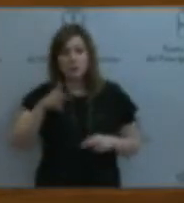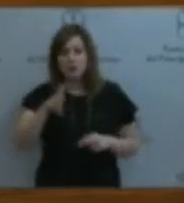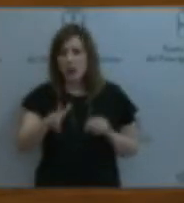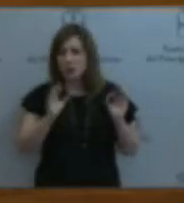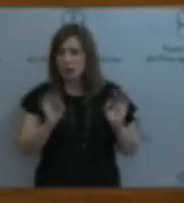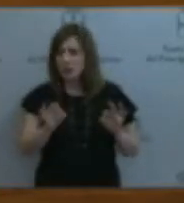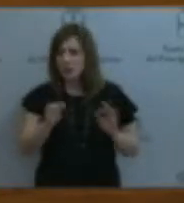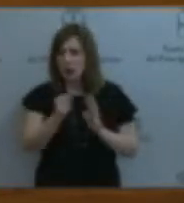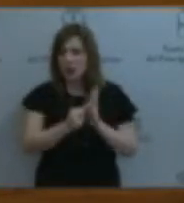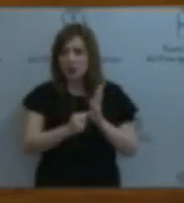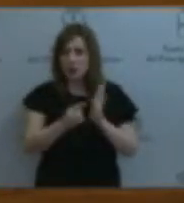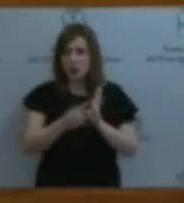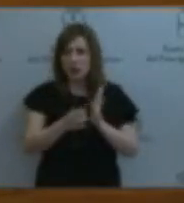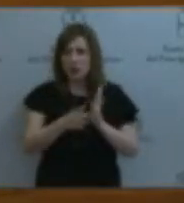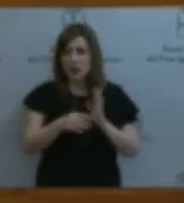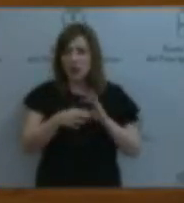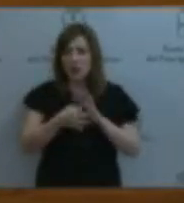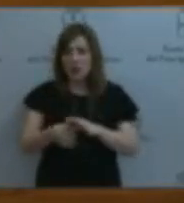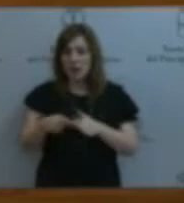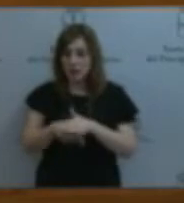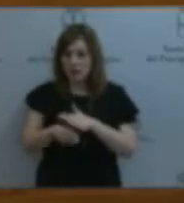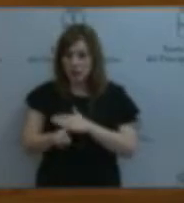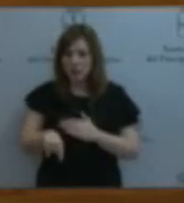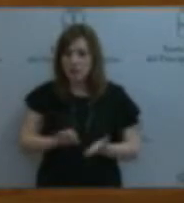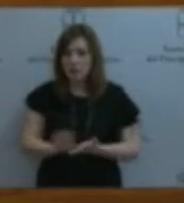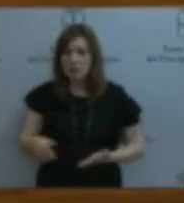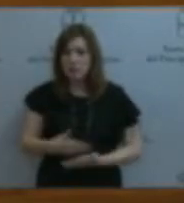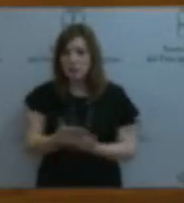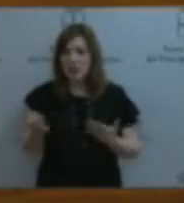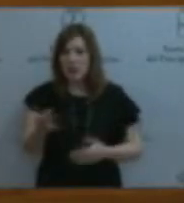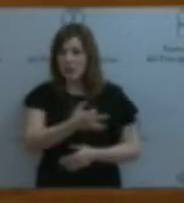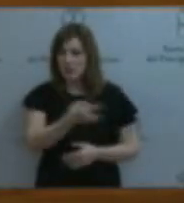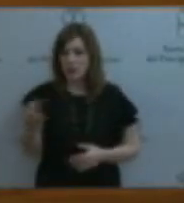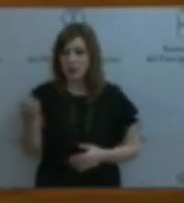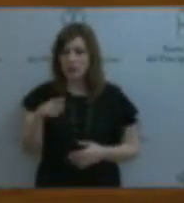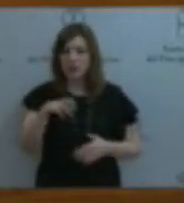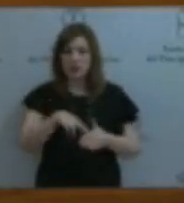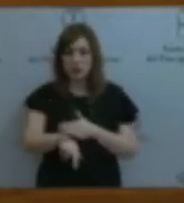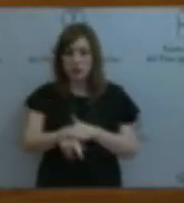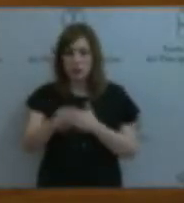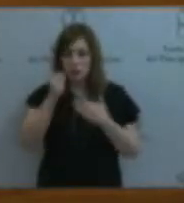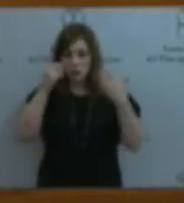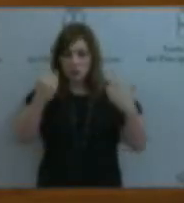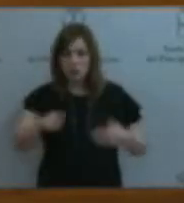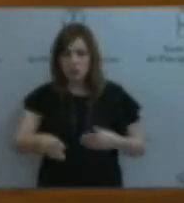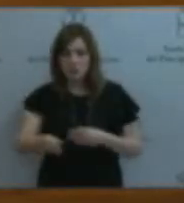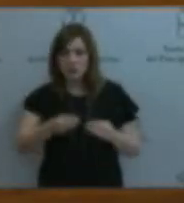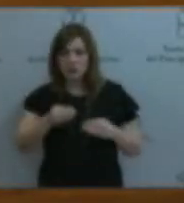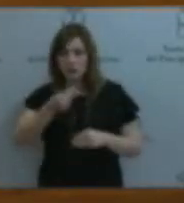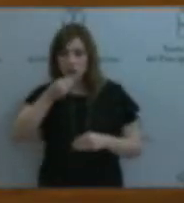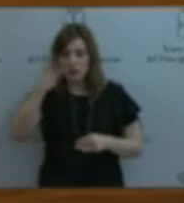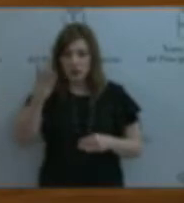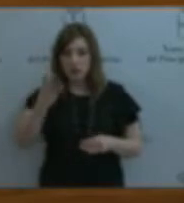criterios de calidad, en una gestión y prestación de servicio eficiente, con unos recursos humanos y materiales suficientes